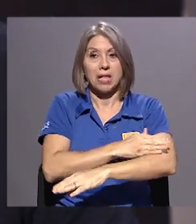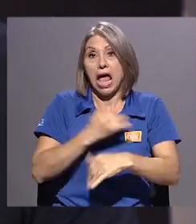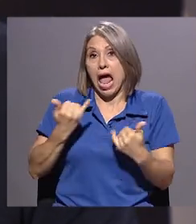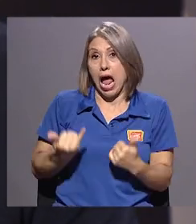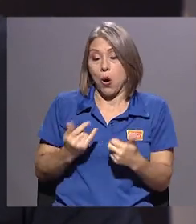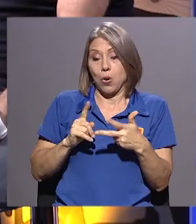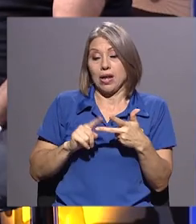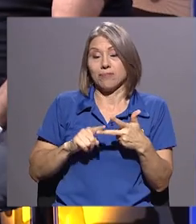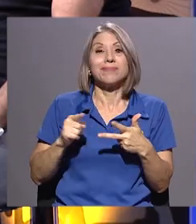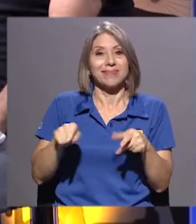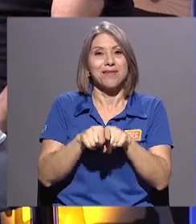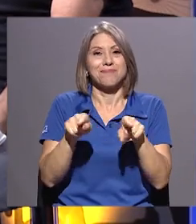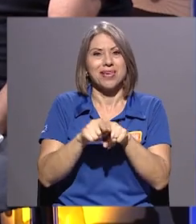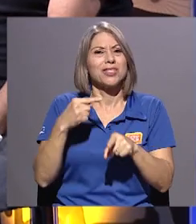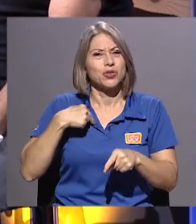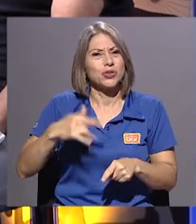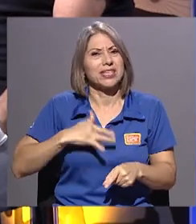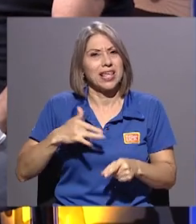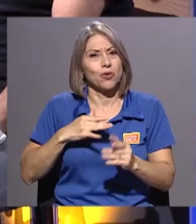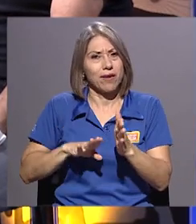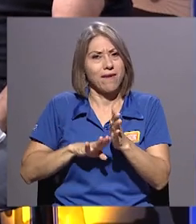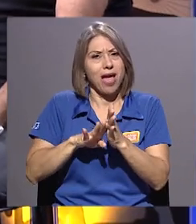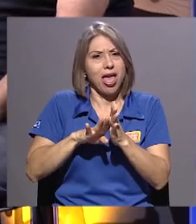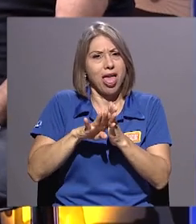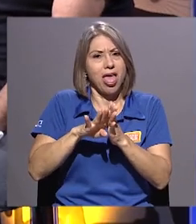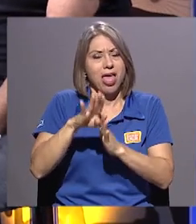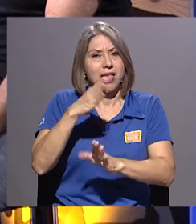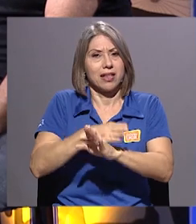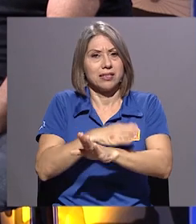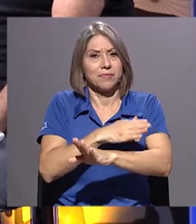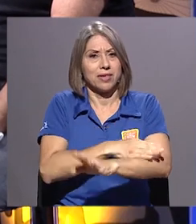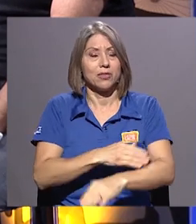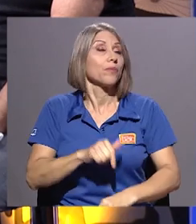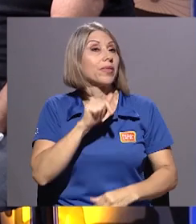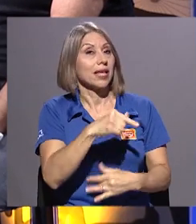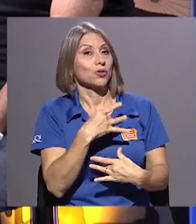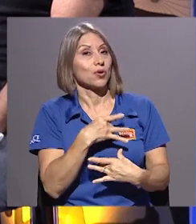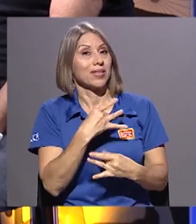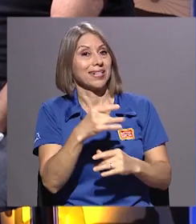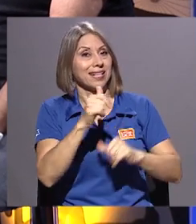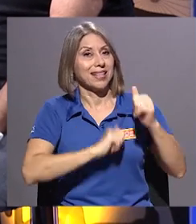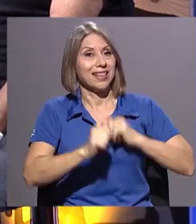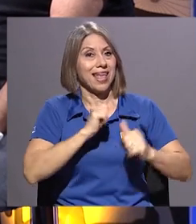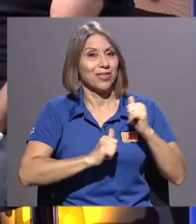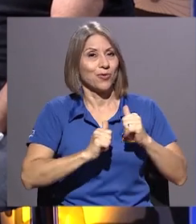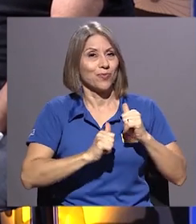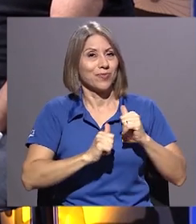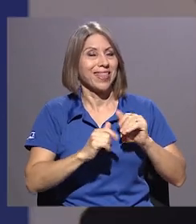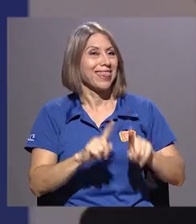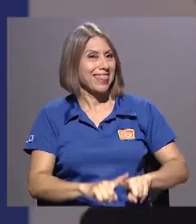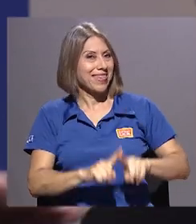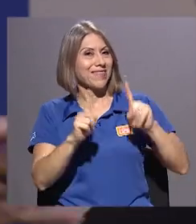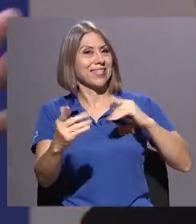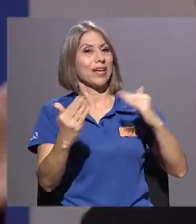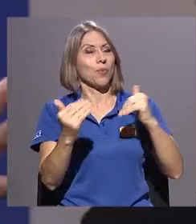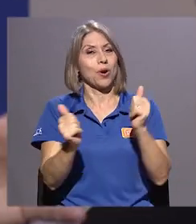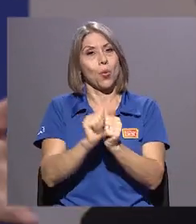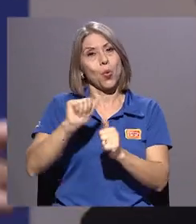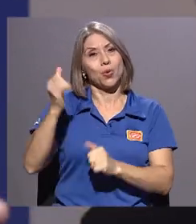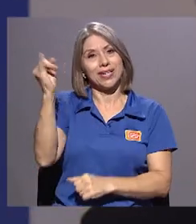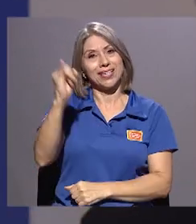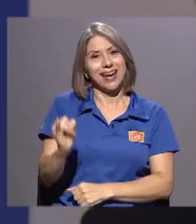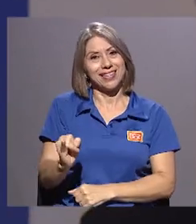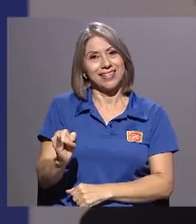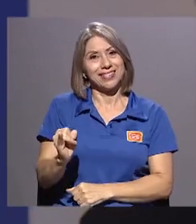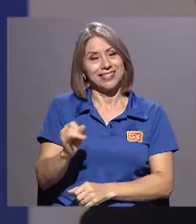crecimiento la obra. Eso es lo interesante del teatro, ¿verdad? A diferencia de otras artes, incluido el cine, que ya está hecho y tal y